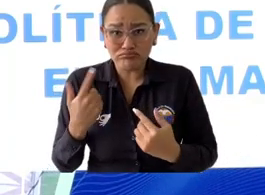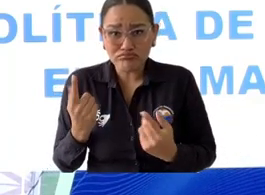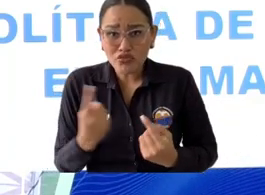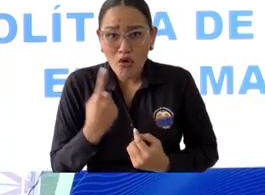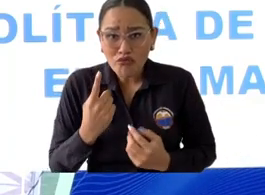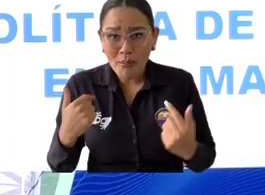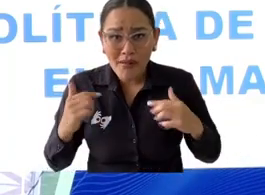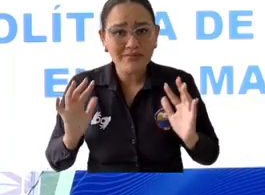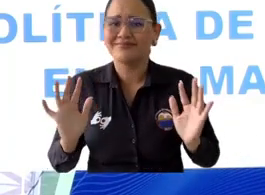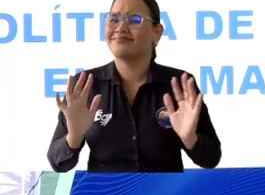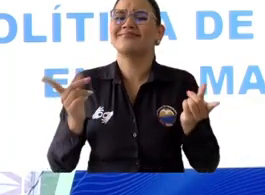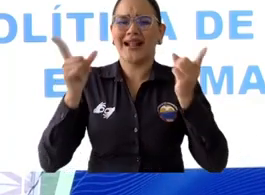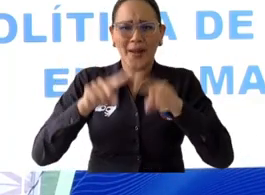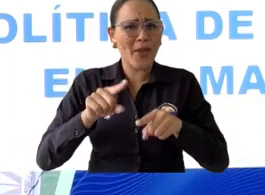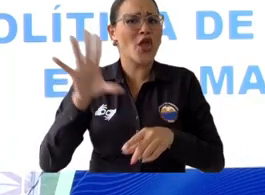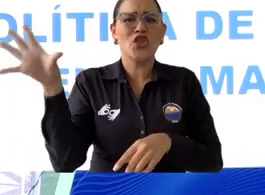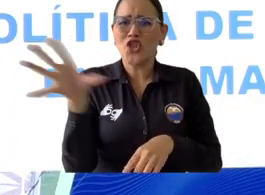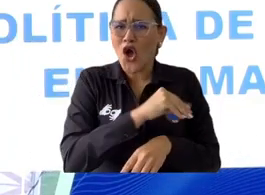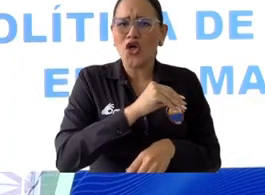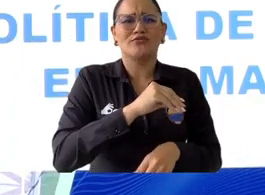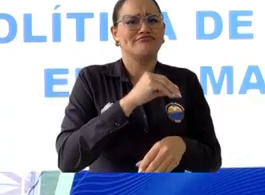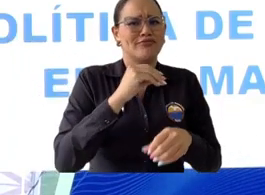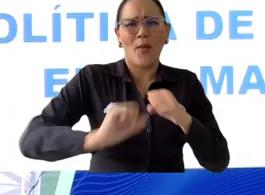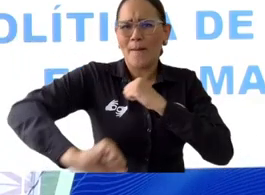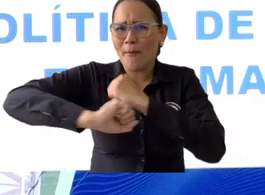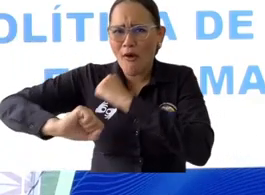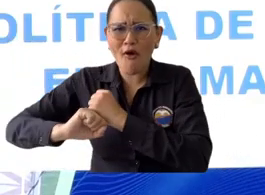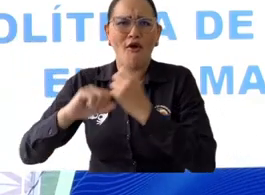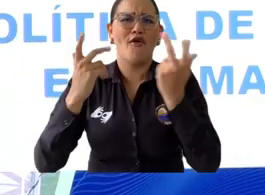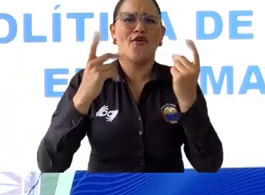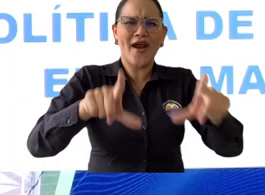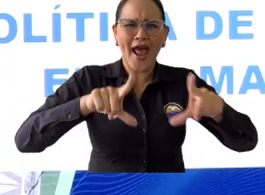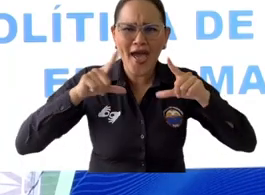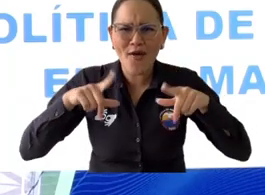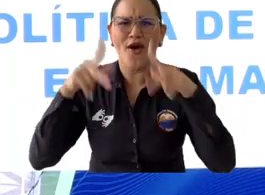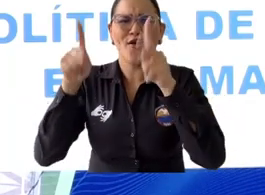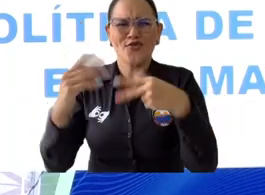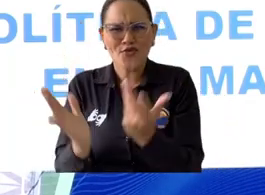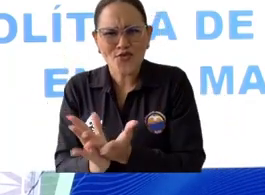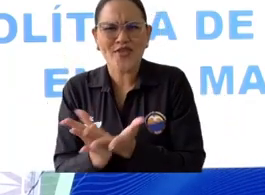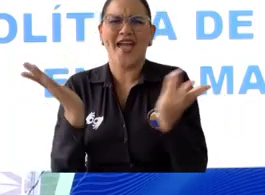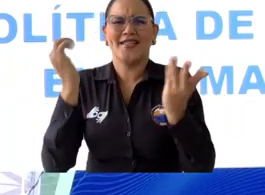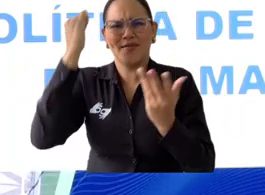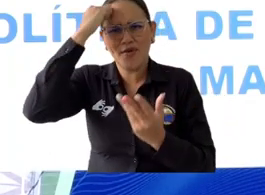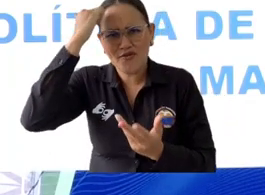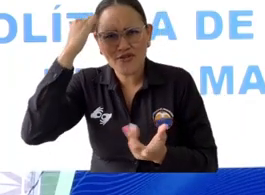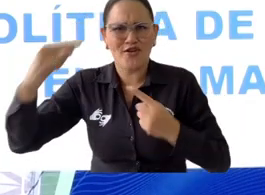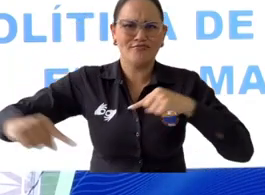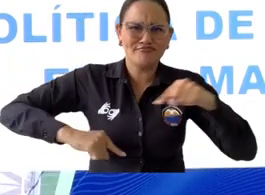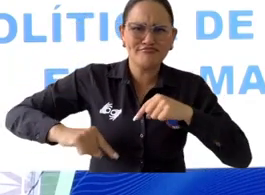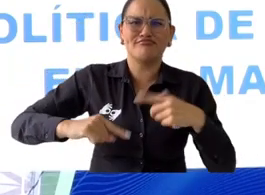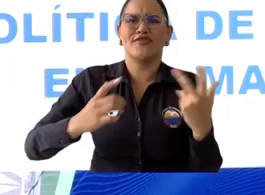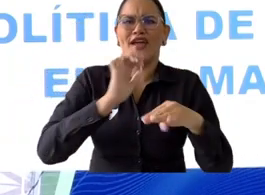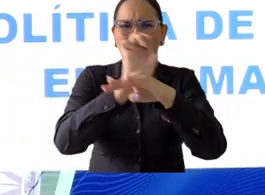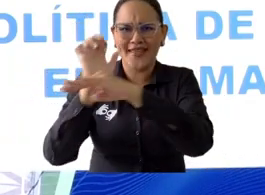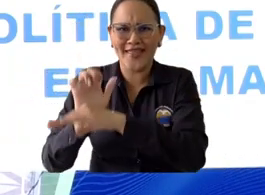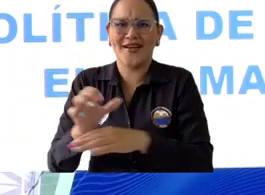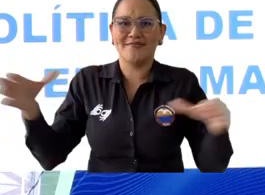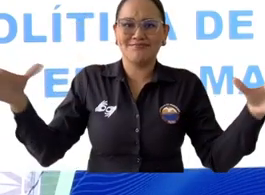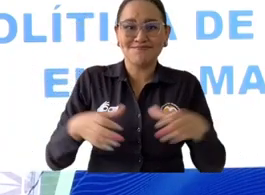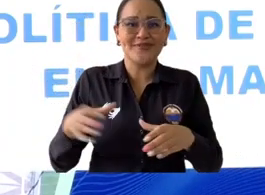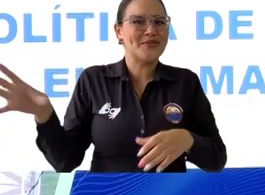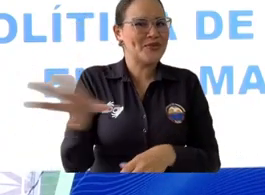nuestra universidad, una estudiante de nuestra universidad, de nuestro mapa profesional en deporte, Natalia Linares, quien hace parte de ese grupo de jóvenes